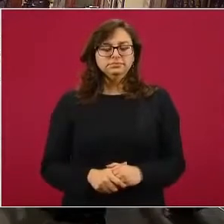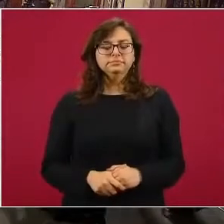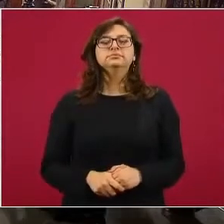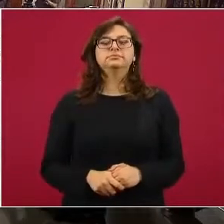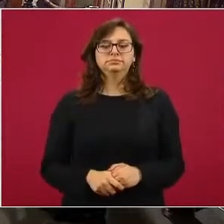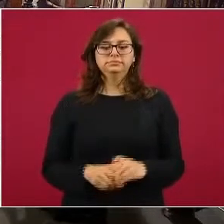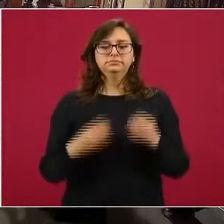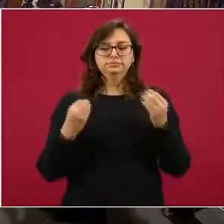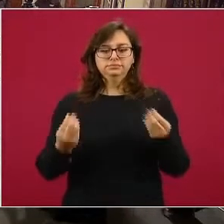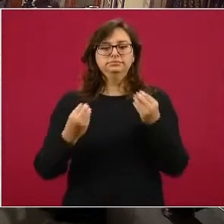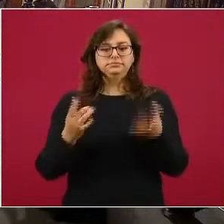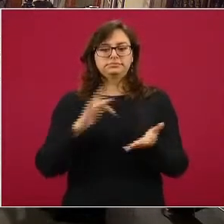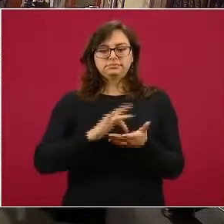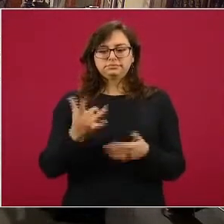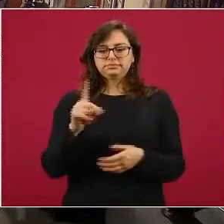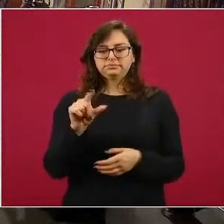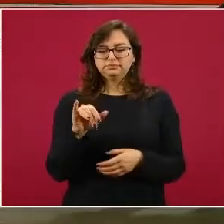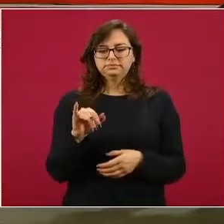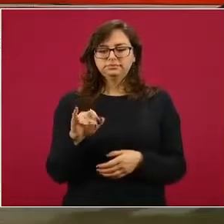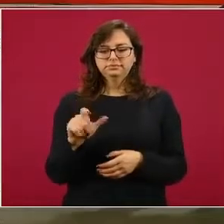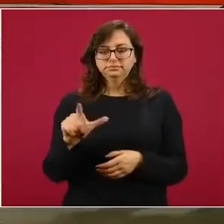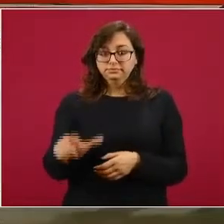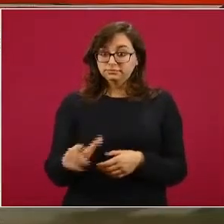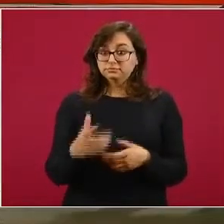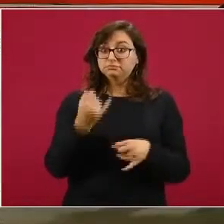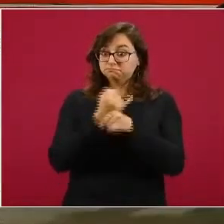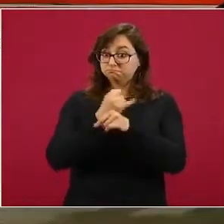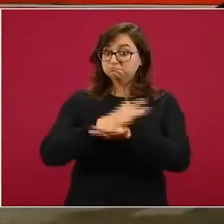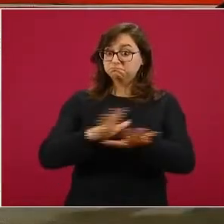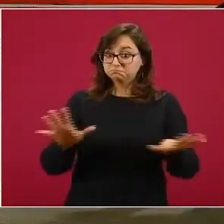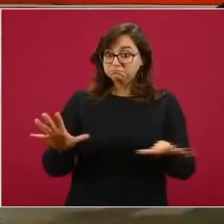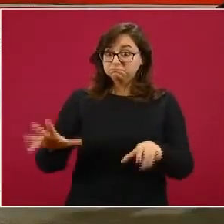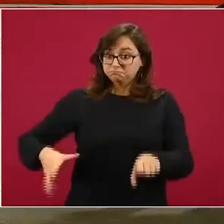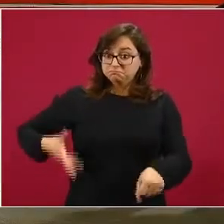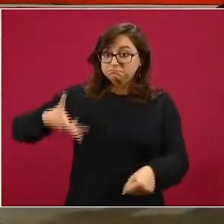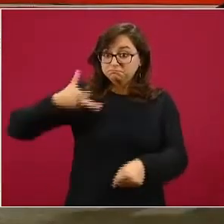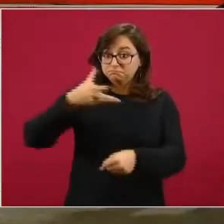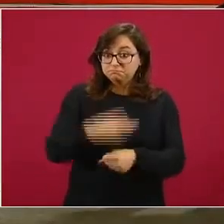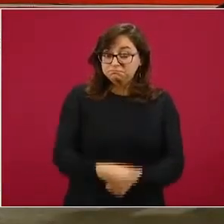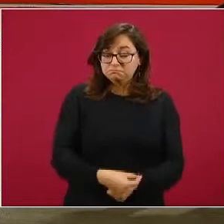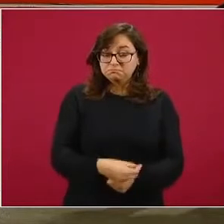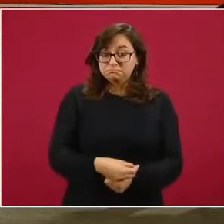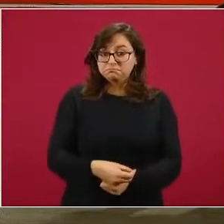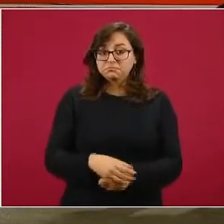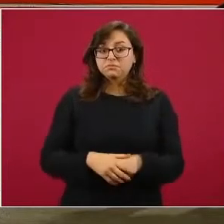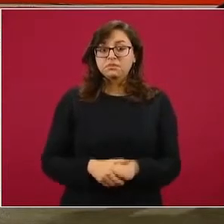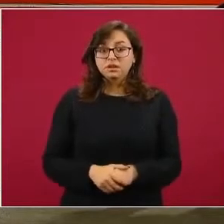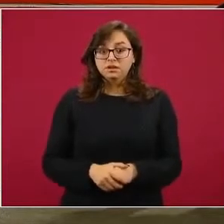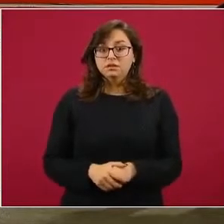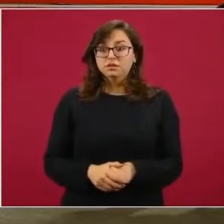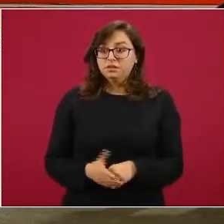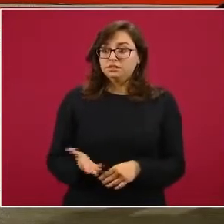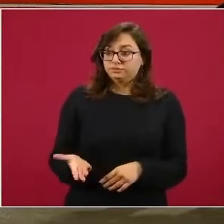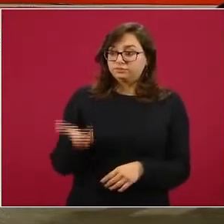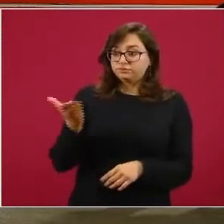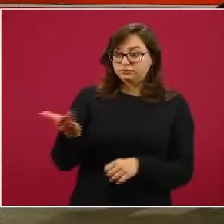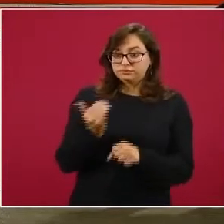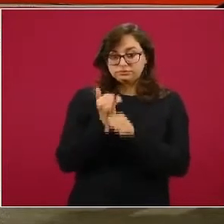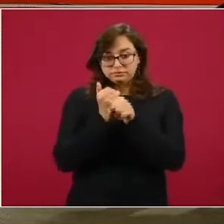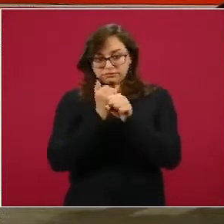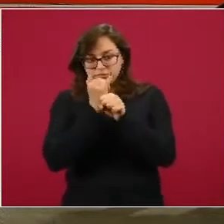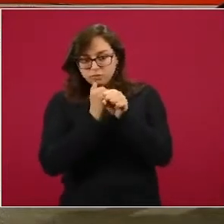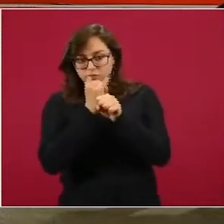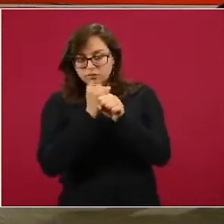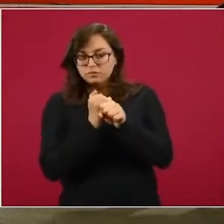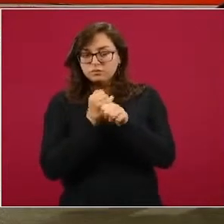Muchas gracias, Daniel Blancas de Crónica, por esta información adicional, que es parte de un esfuerzo de periodismo de